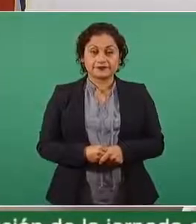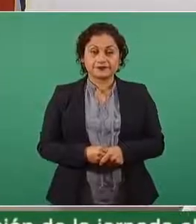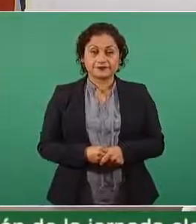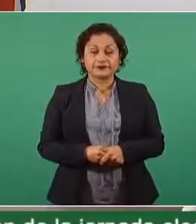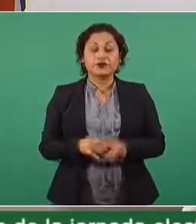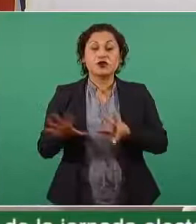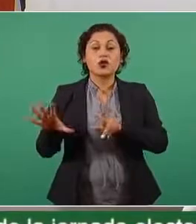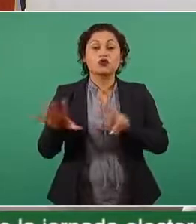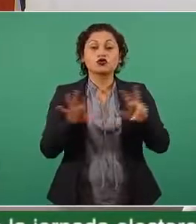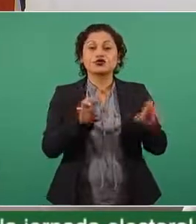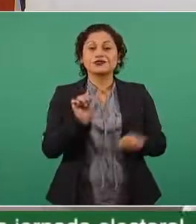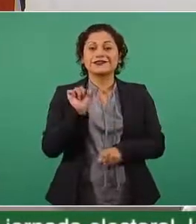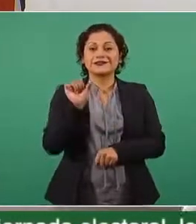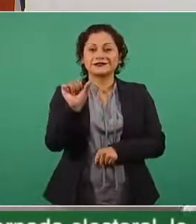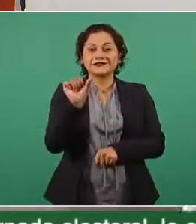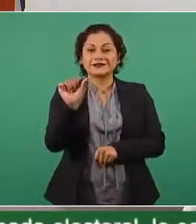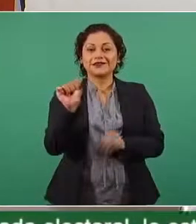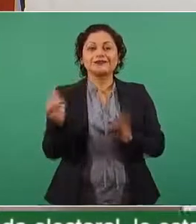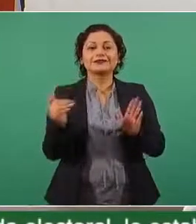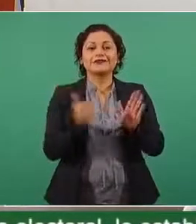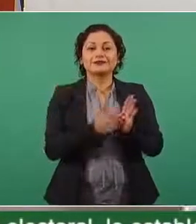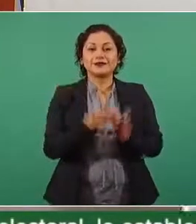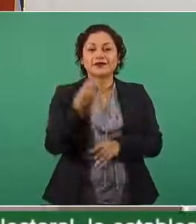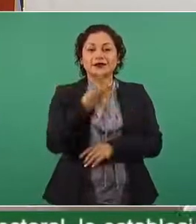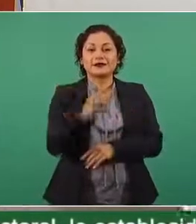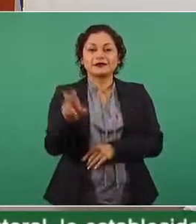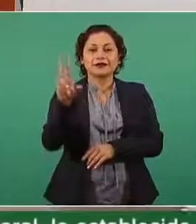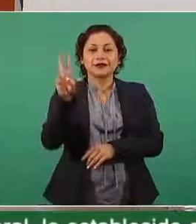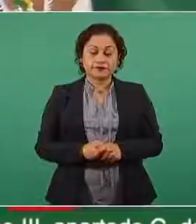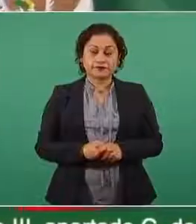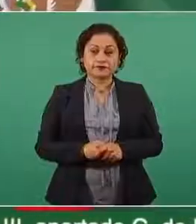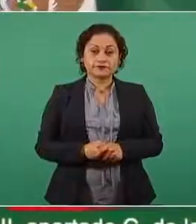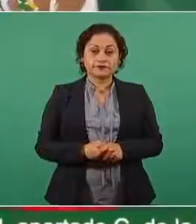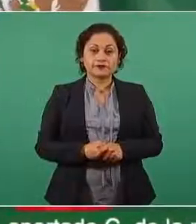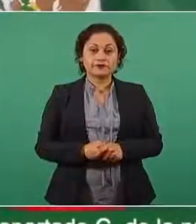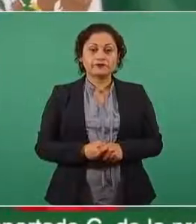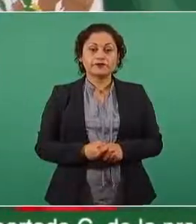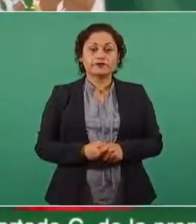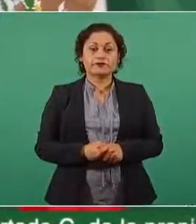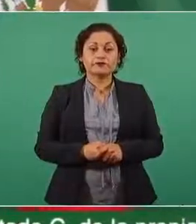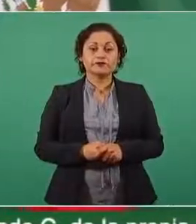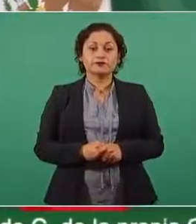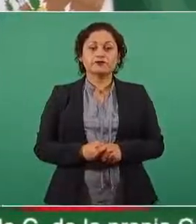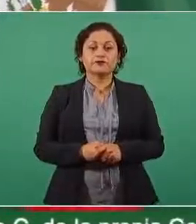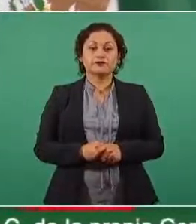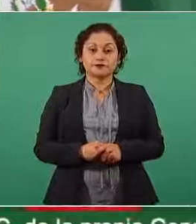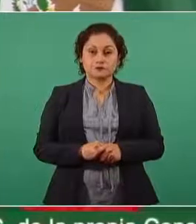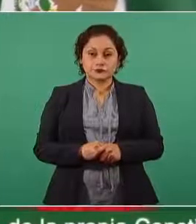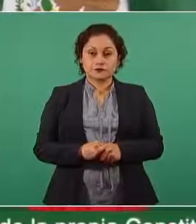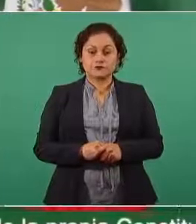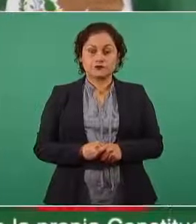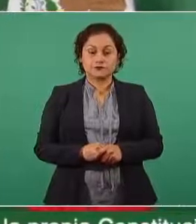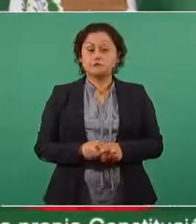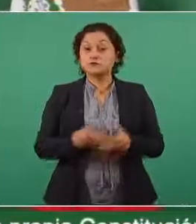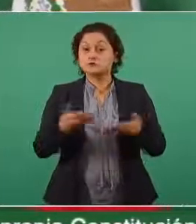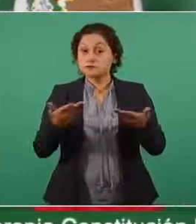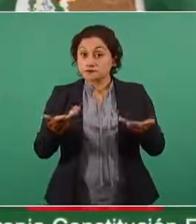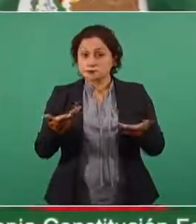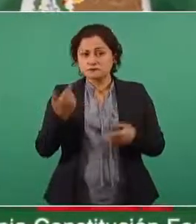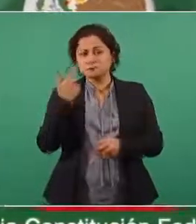816 mil 380 vacunas. Y vamos a llegar posiblemente